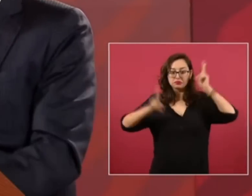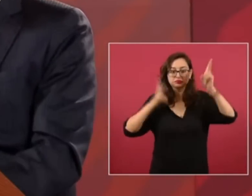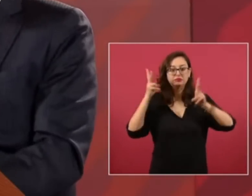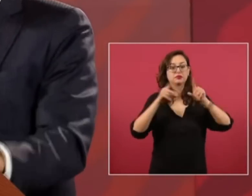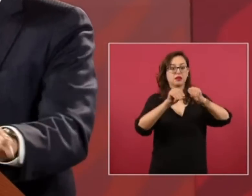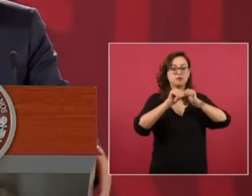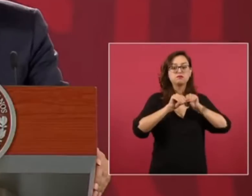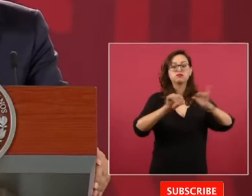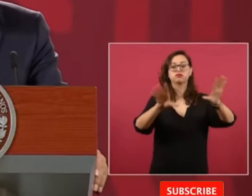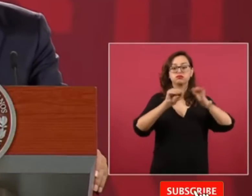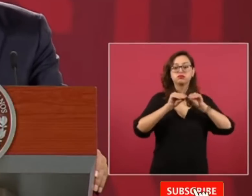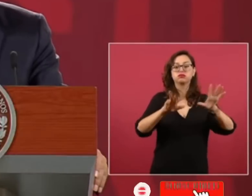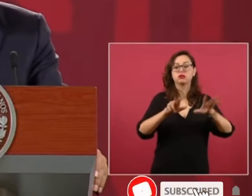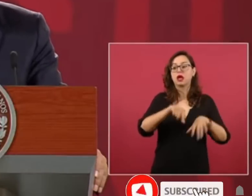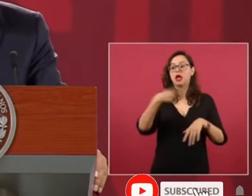generalidades